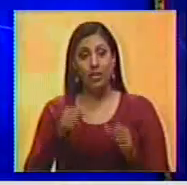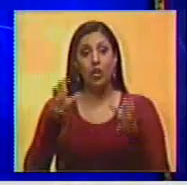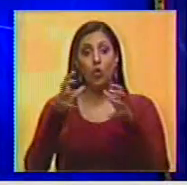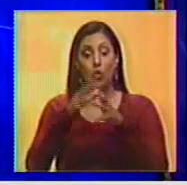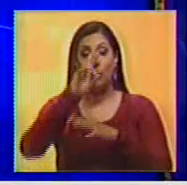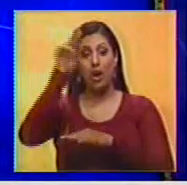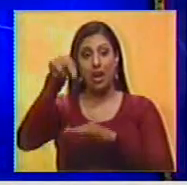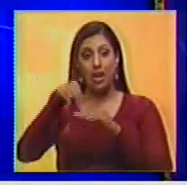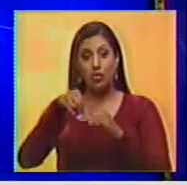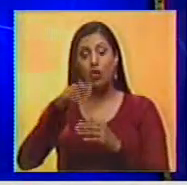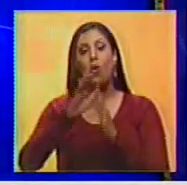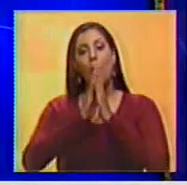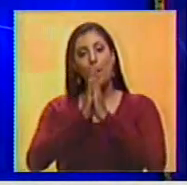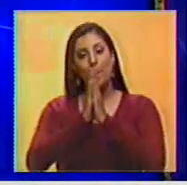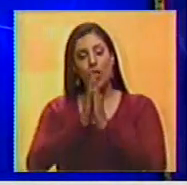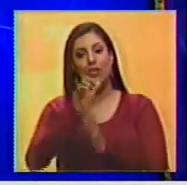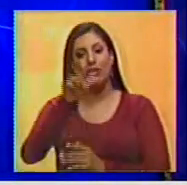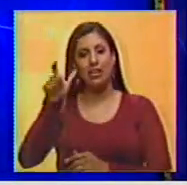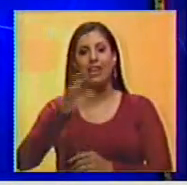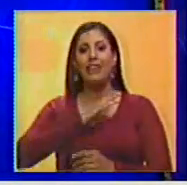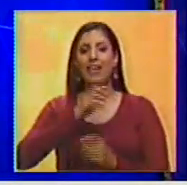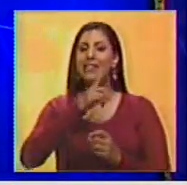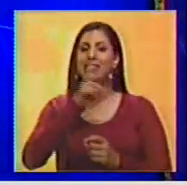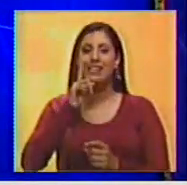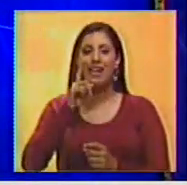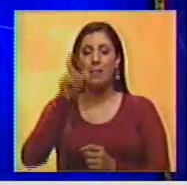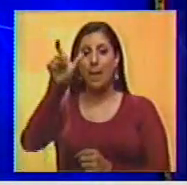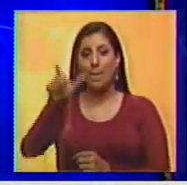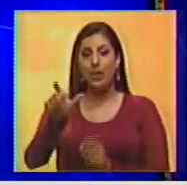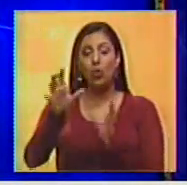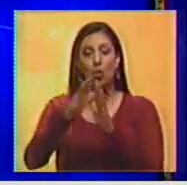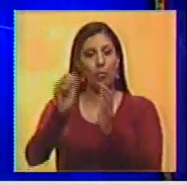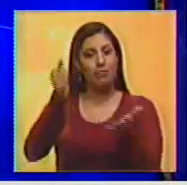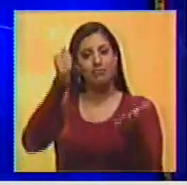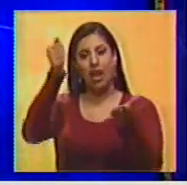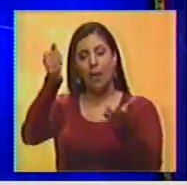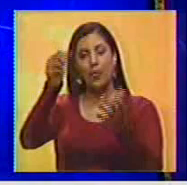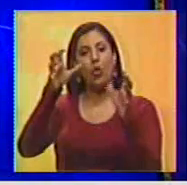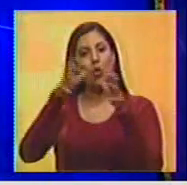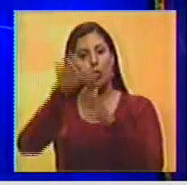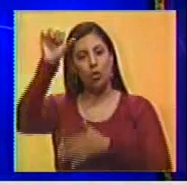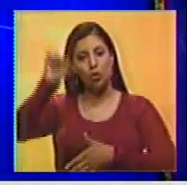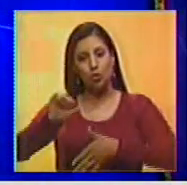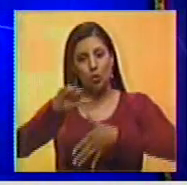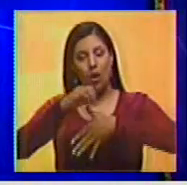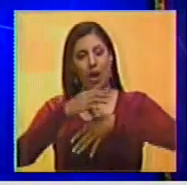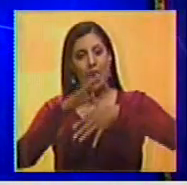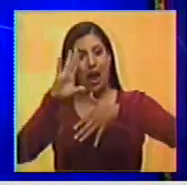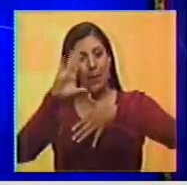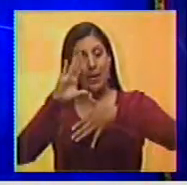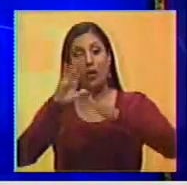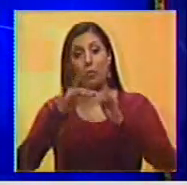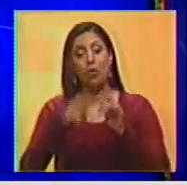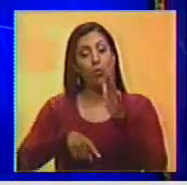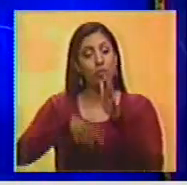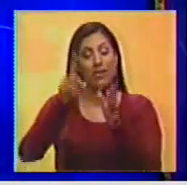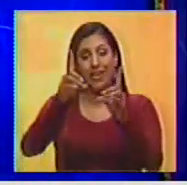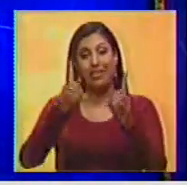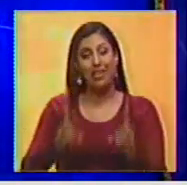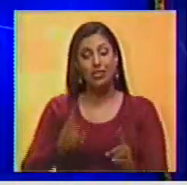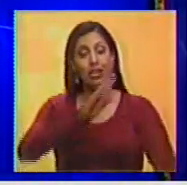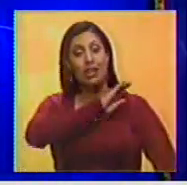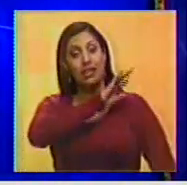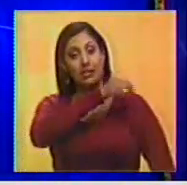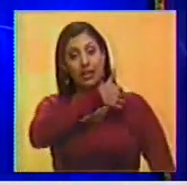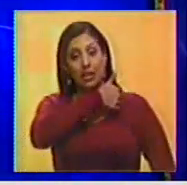El Atlético Nacional de Medellín pidió a la Conmebol que se declare al chapecoense campeón de la Copa Sudamericana tras decisión unánime de la